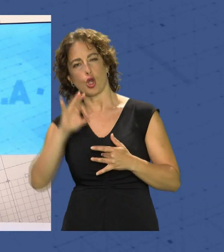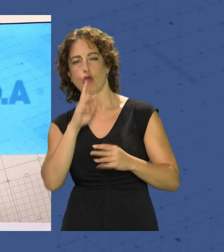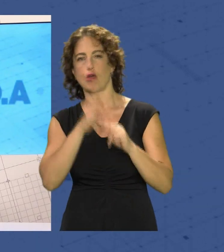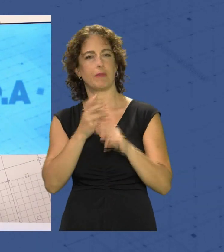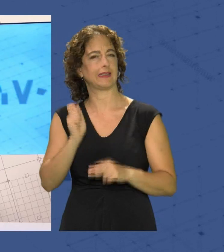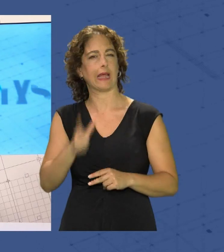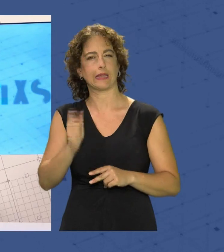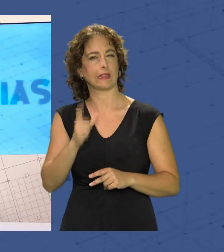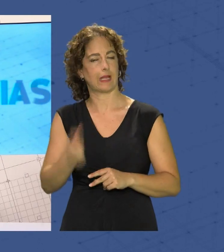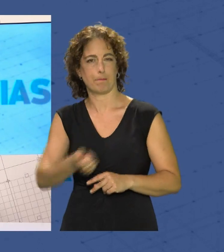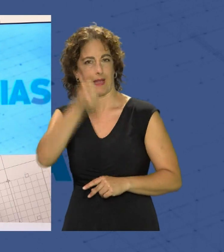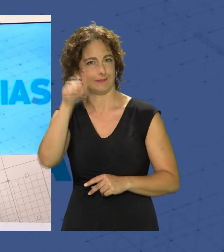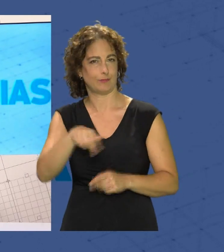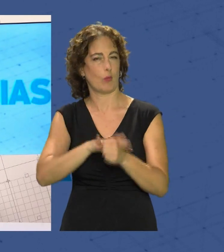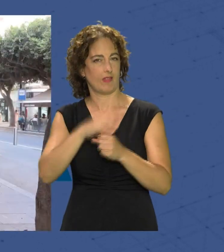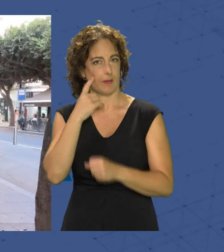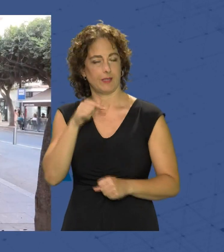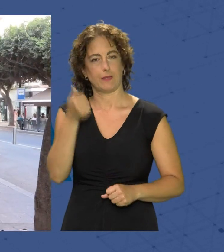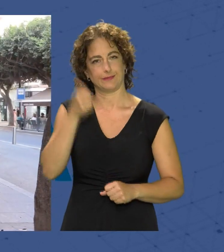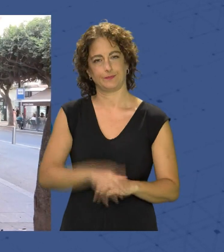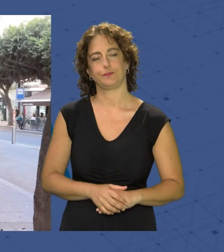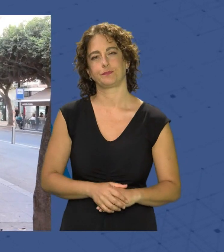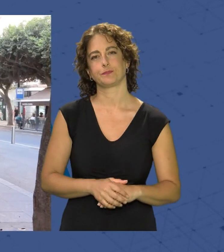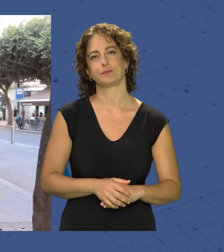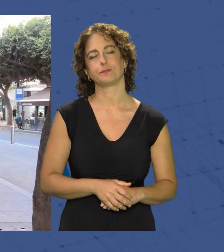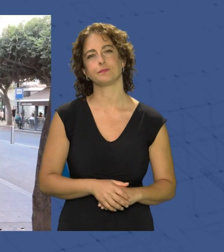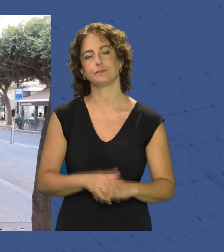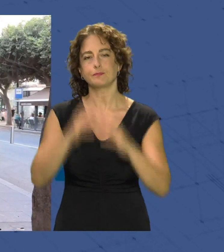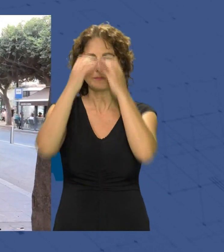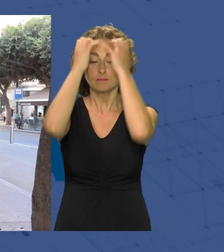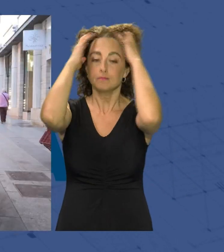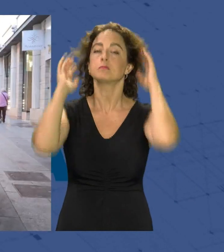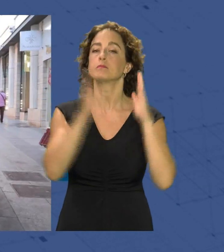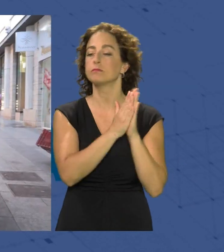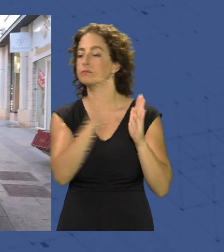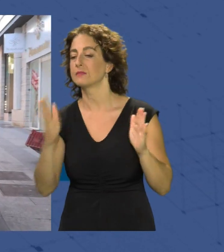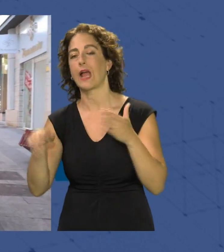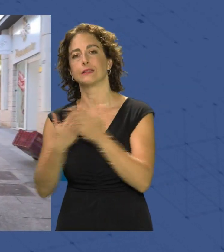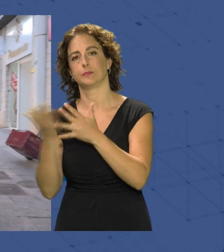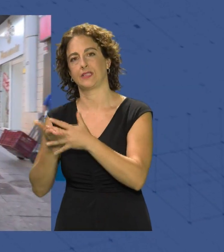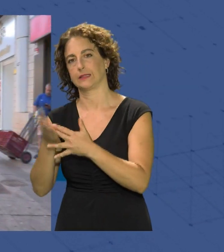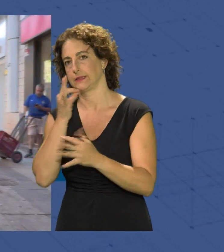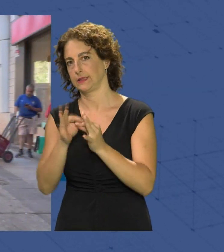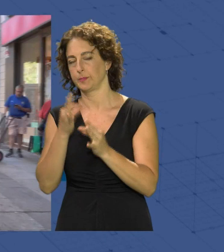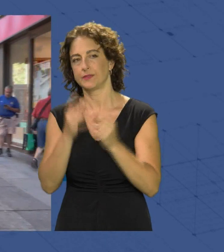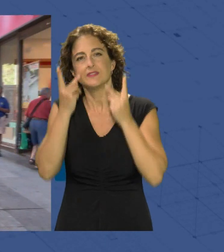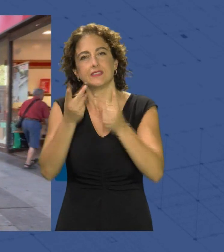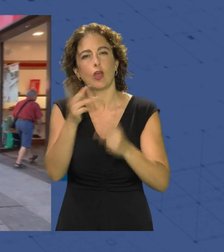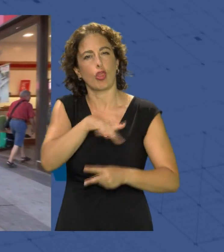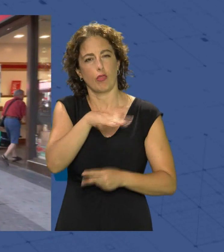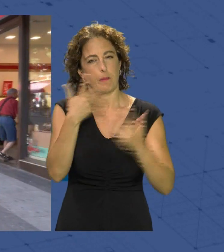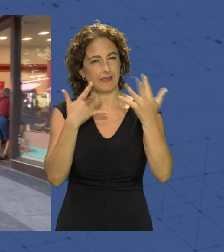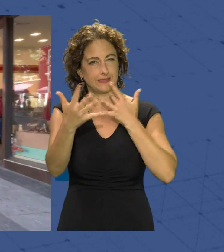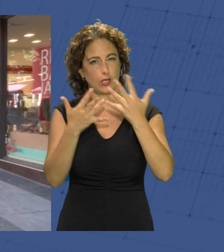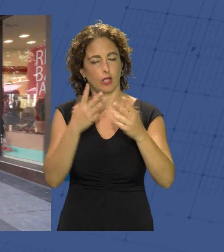más comunes en la provincia de almería hasta mediados de septiembre podemos visitar en pleno paseo de almería la